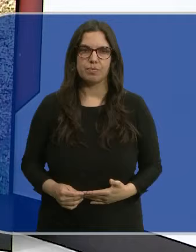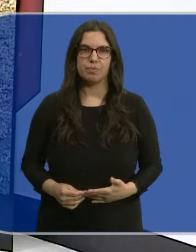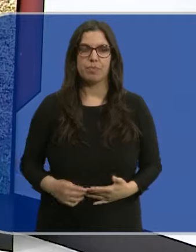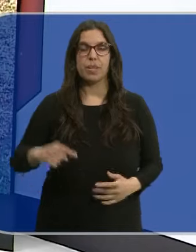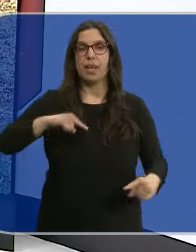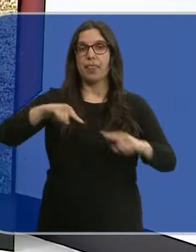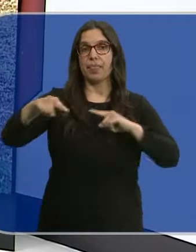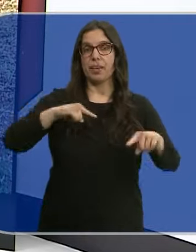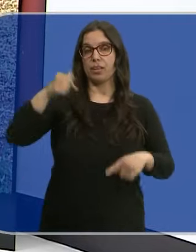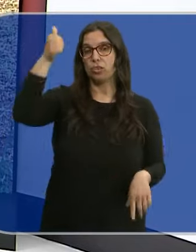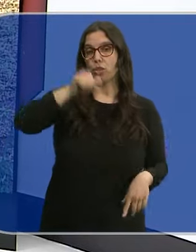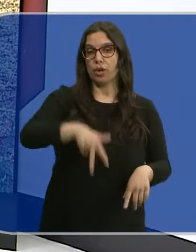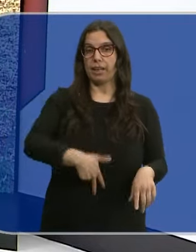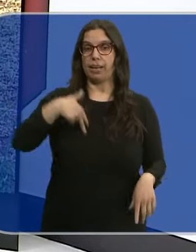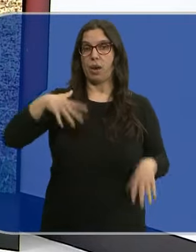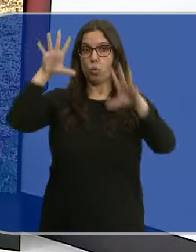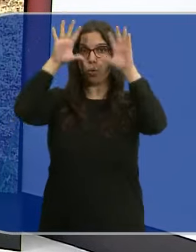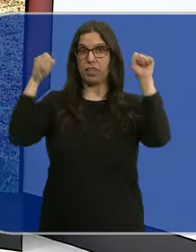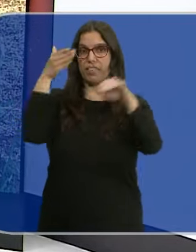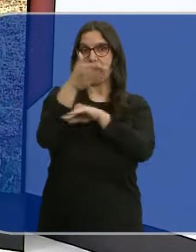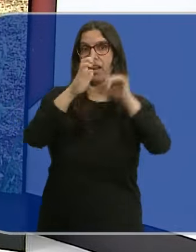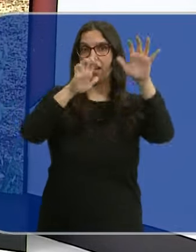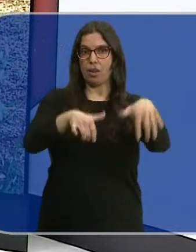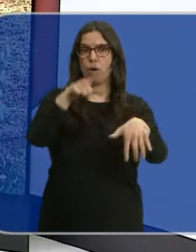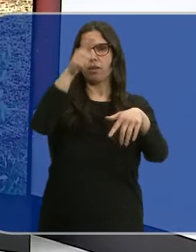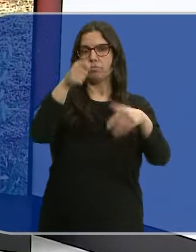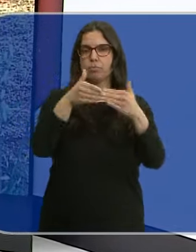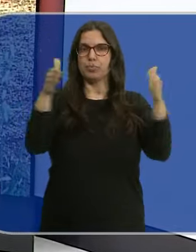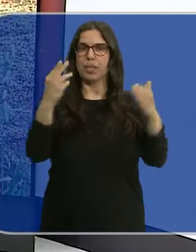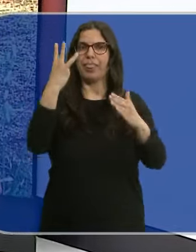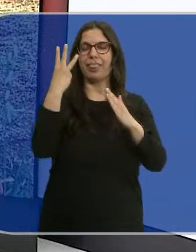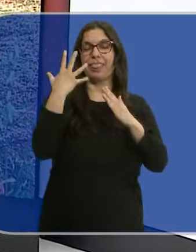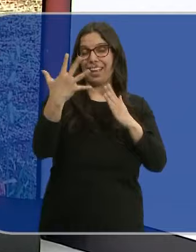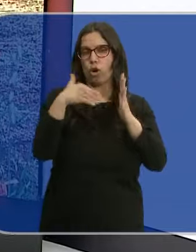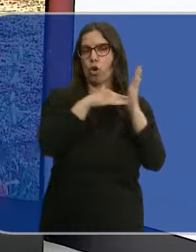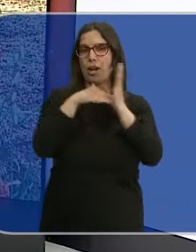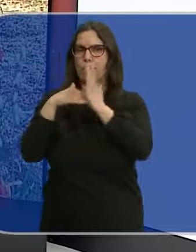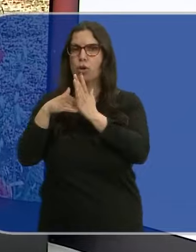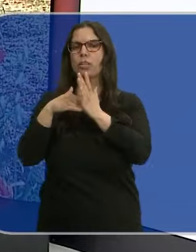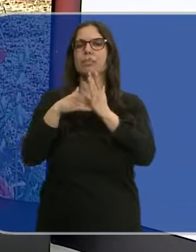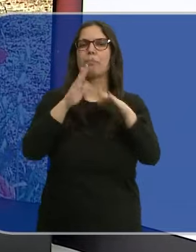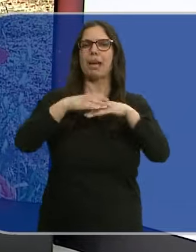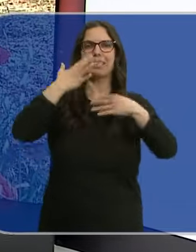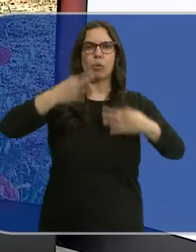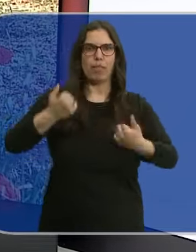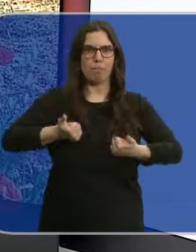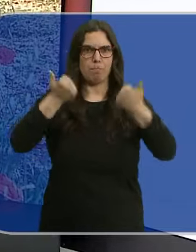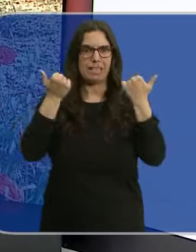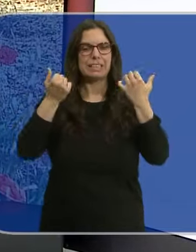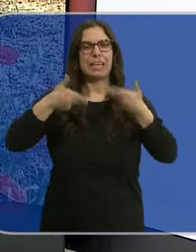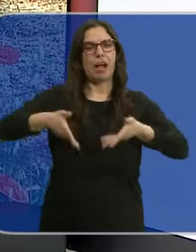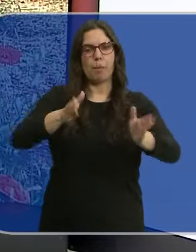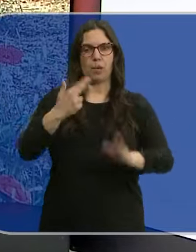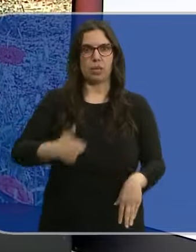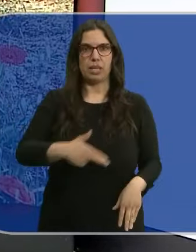El director general de la Guardia Civil ha inaugurado hoy en León cinco unidades móviles para reforzar la seguridad en el camino de Santiago. ruta jacobea